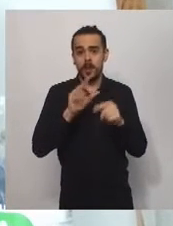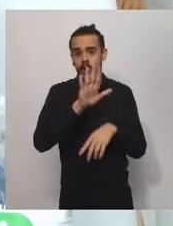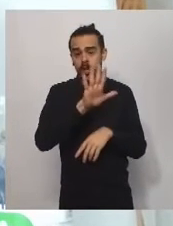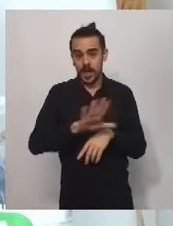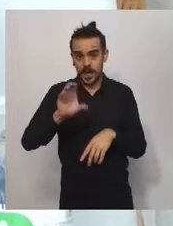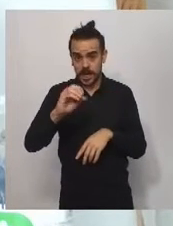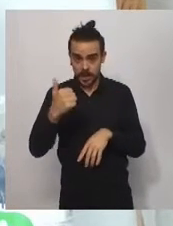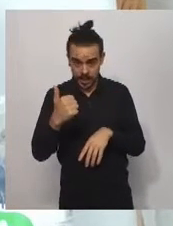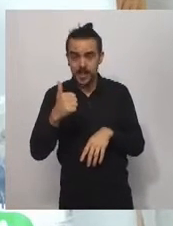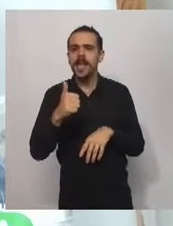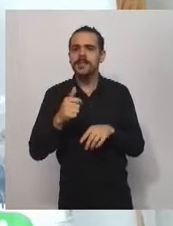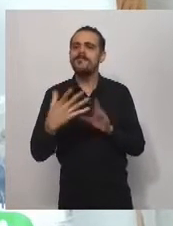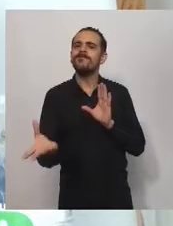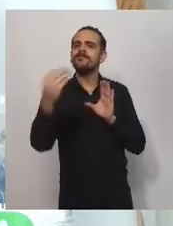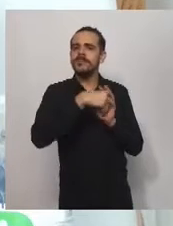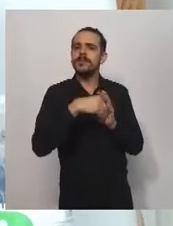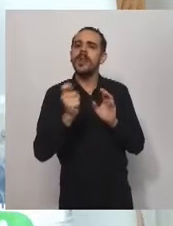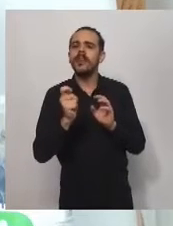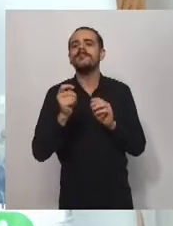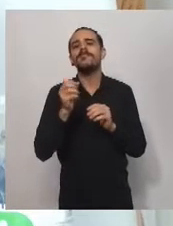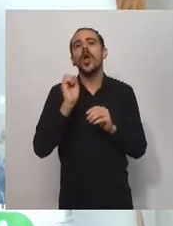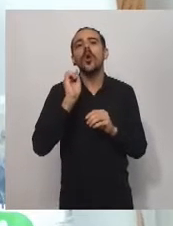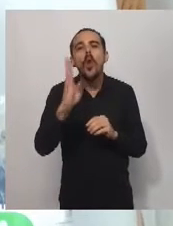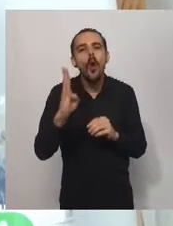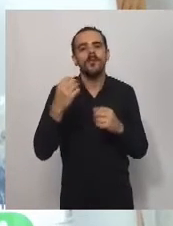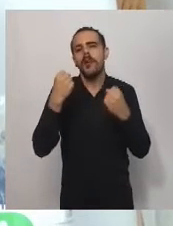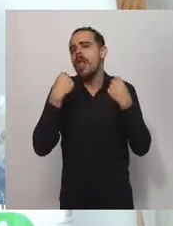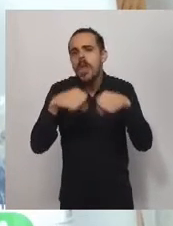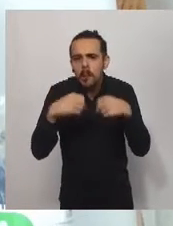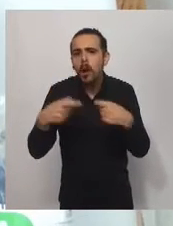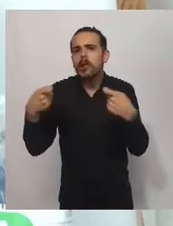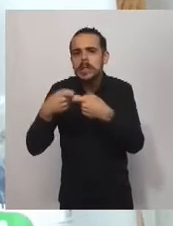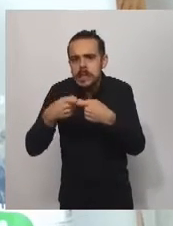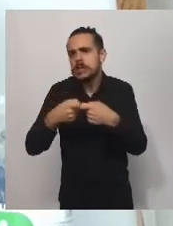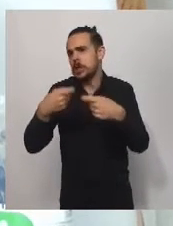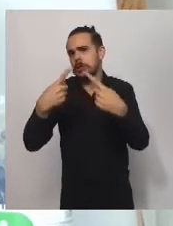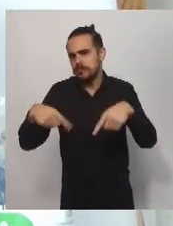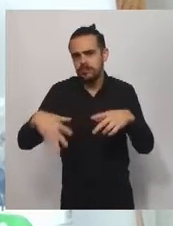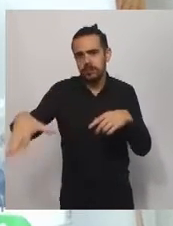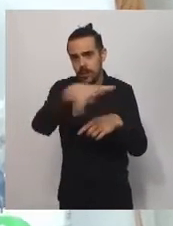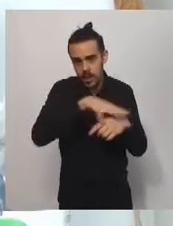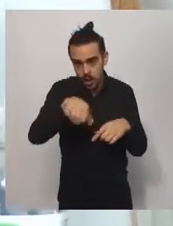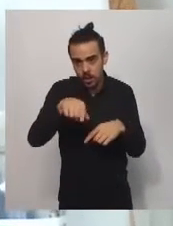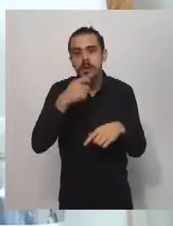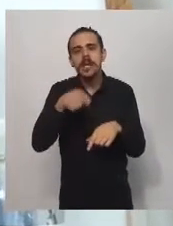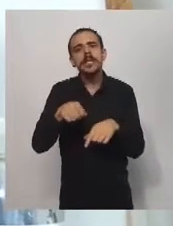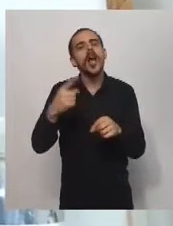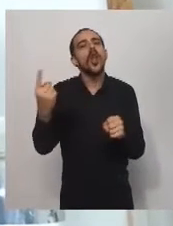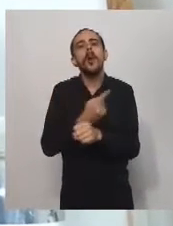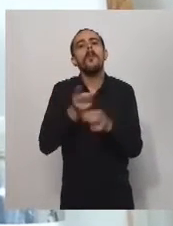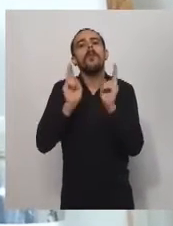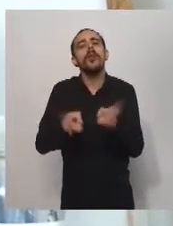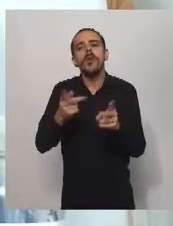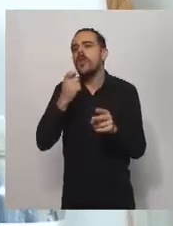las instituciones deportivas, dentro de los beneficiarios de la suspensión de los cortes de los servicios de luz,